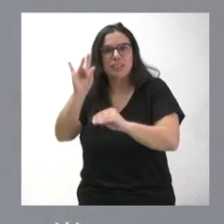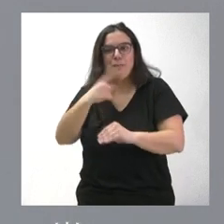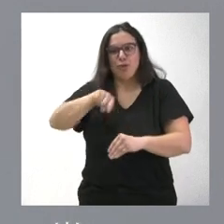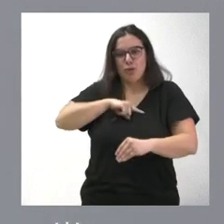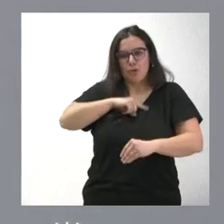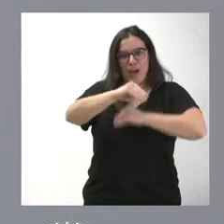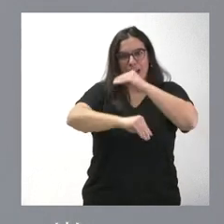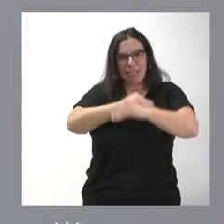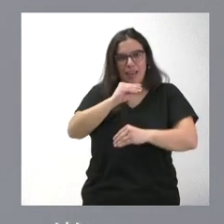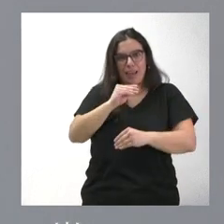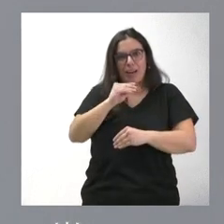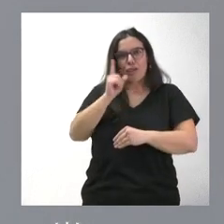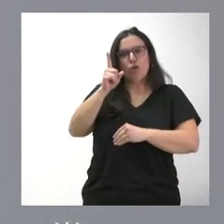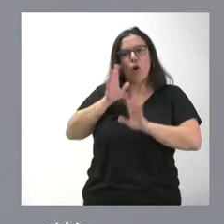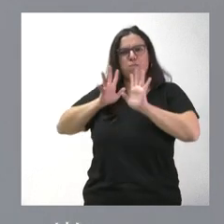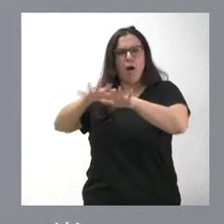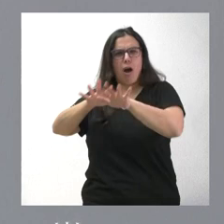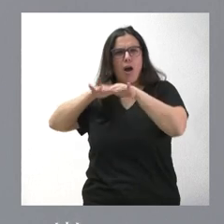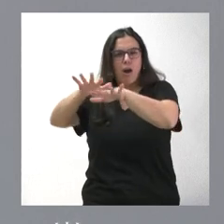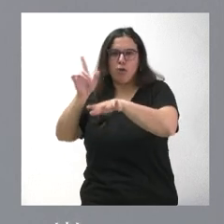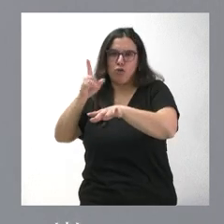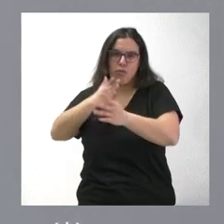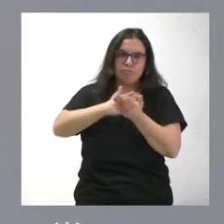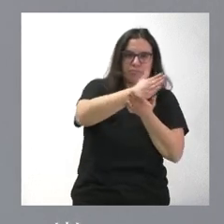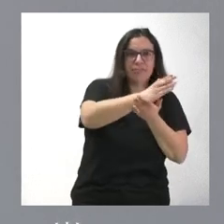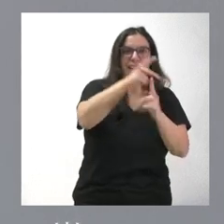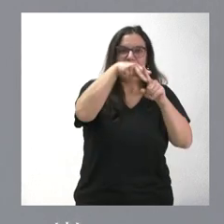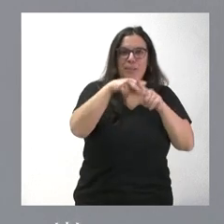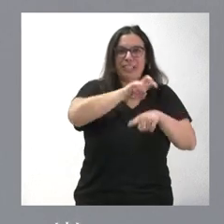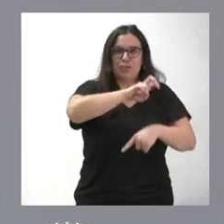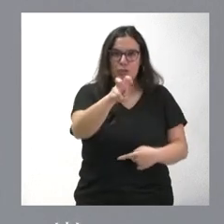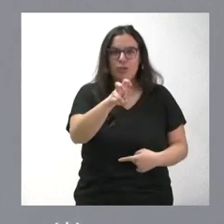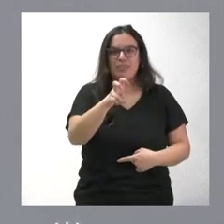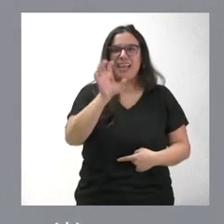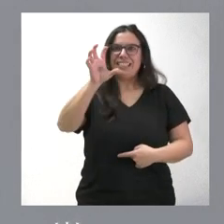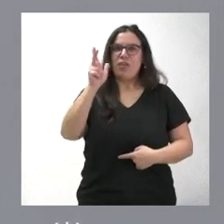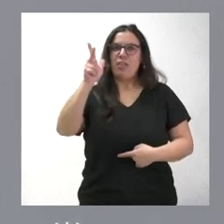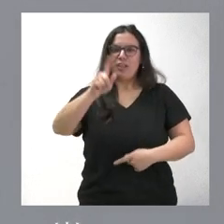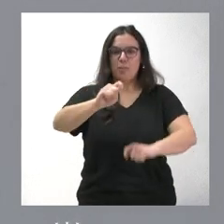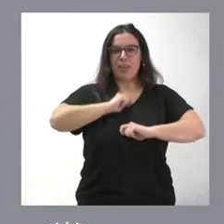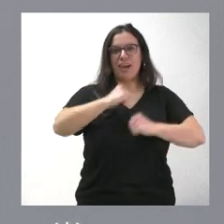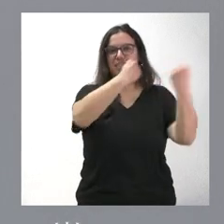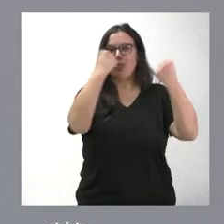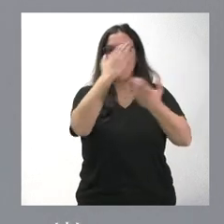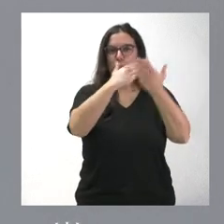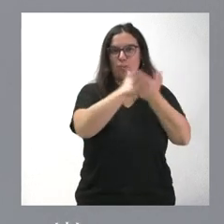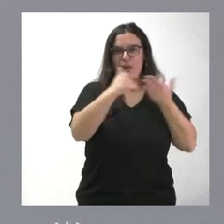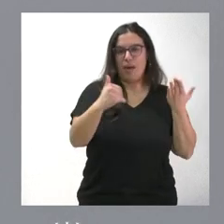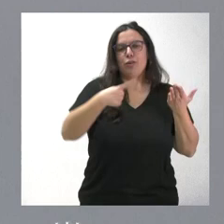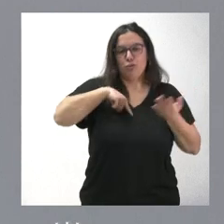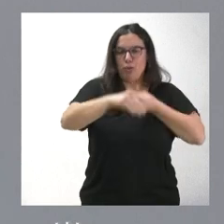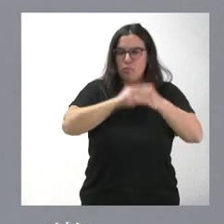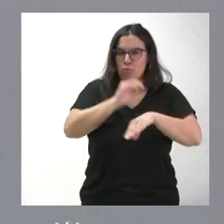únicamente a través de las manifestaciones, tenemos que actuar a través de los instrumentos que el Estado de Derecho nos da como comunidad autónoma y los vamos a ejercer.